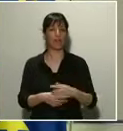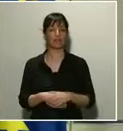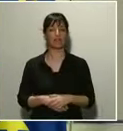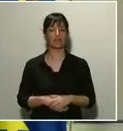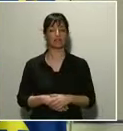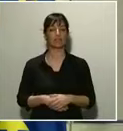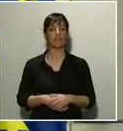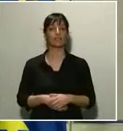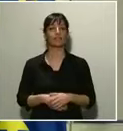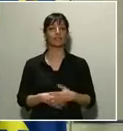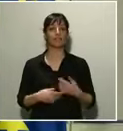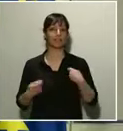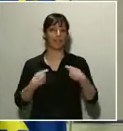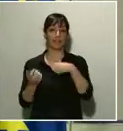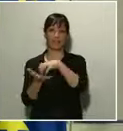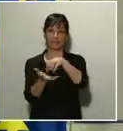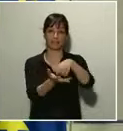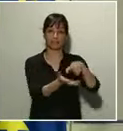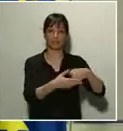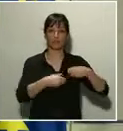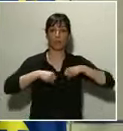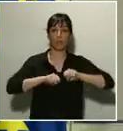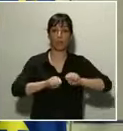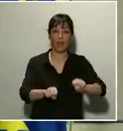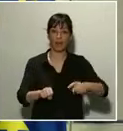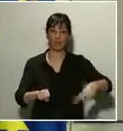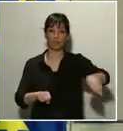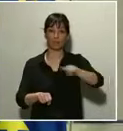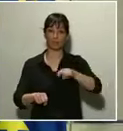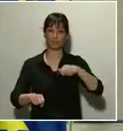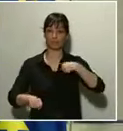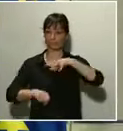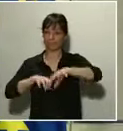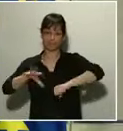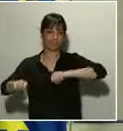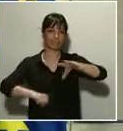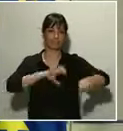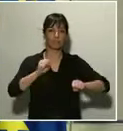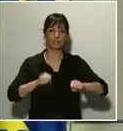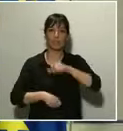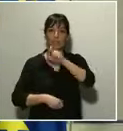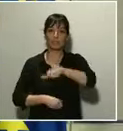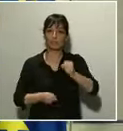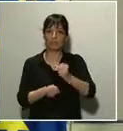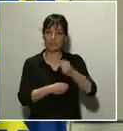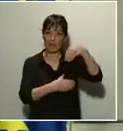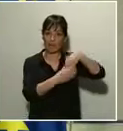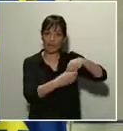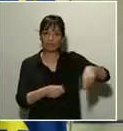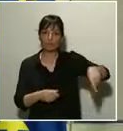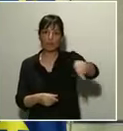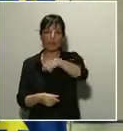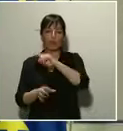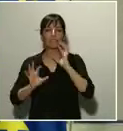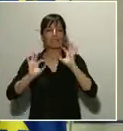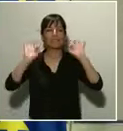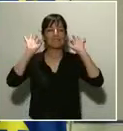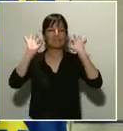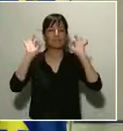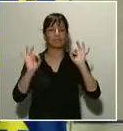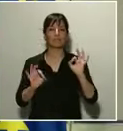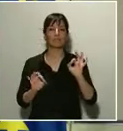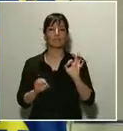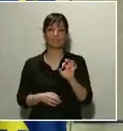tiendas y supermercados que nos abastecen y a todos quienes prestan servicio en ellos, especialmente a las cajeras